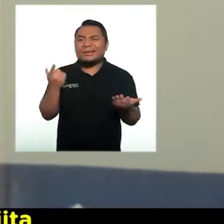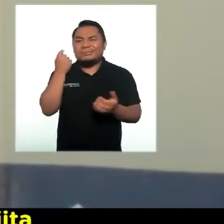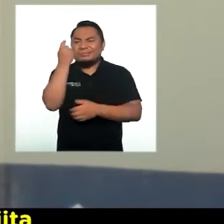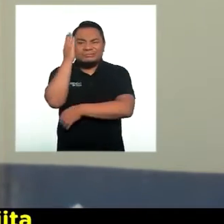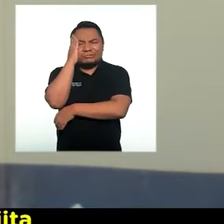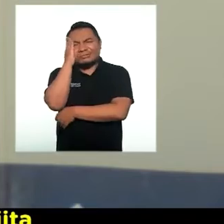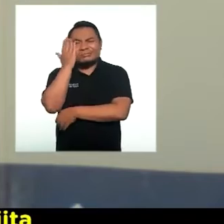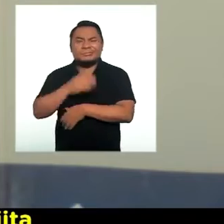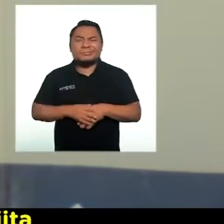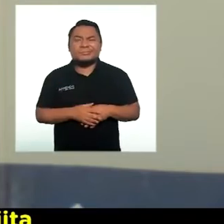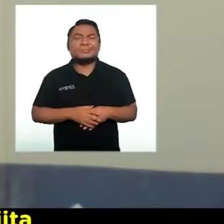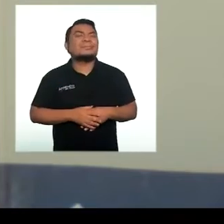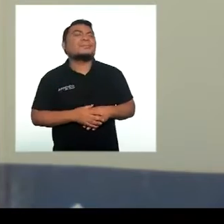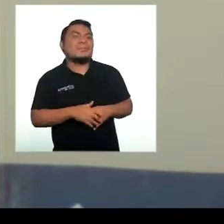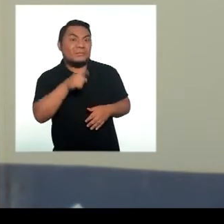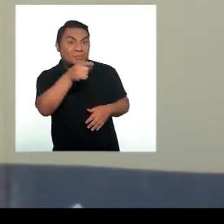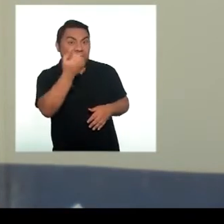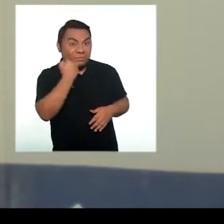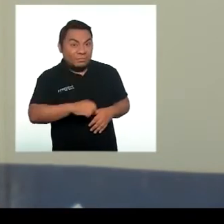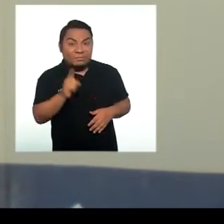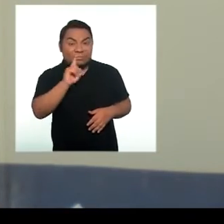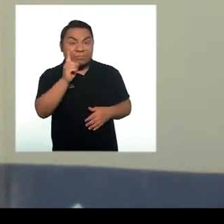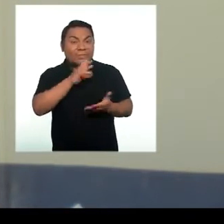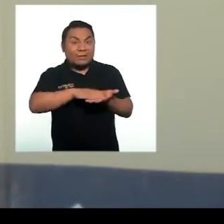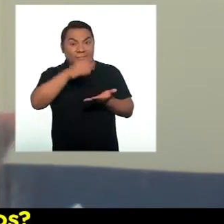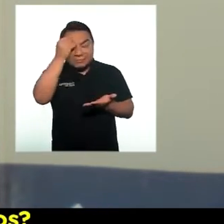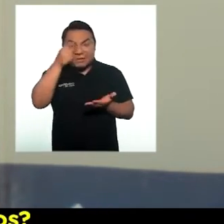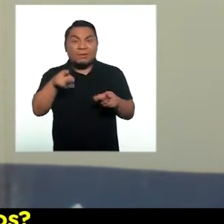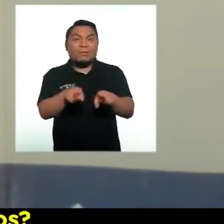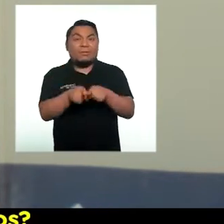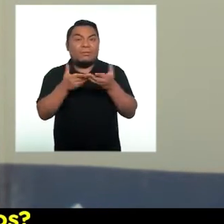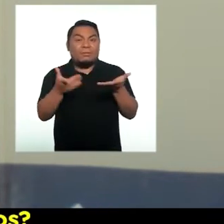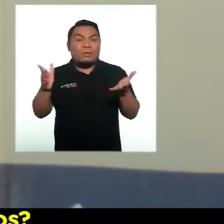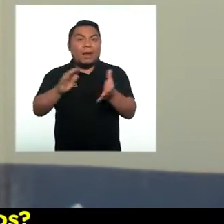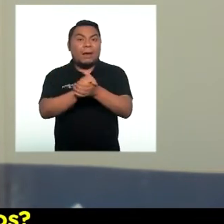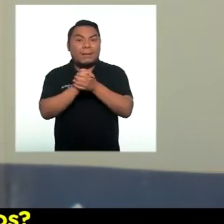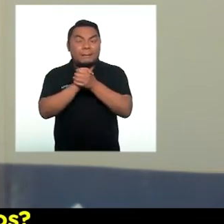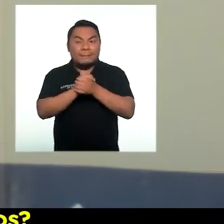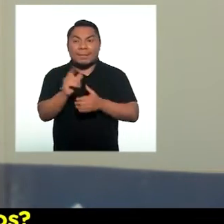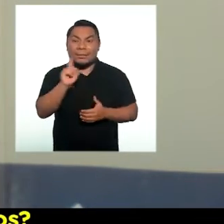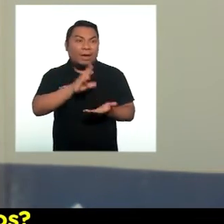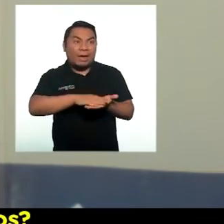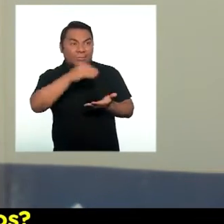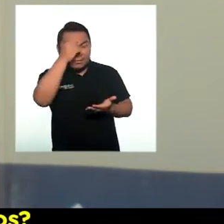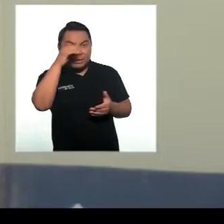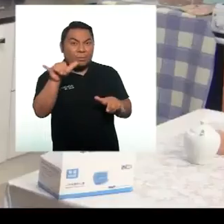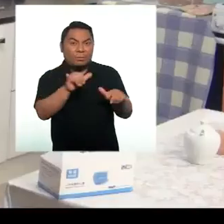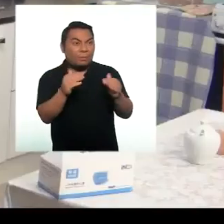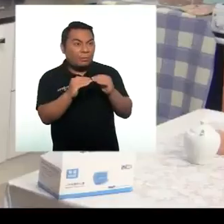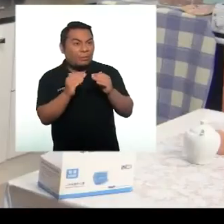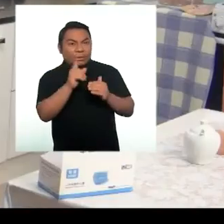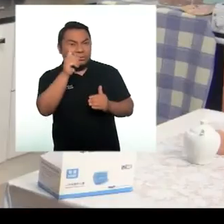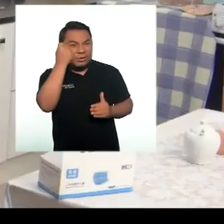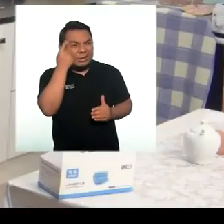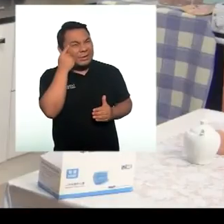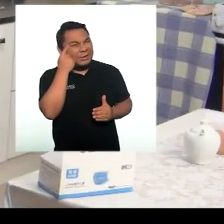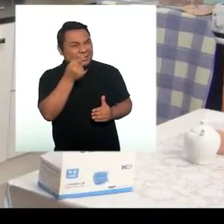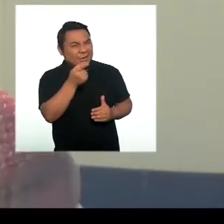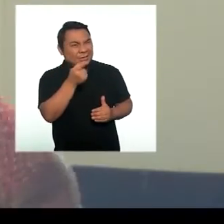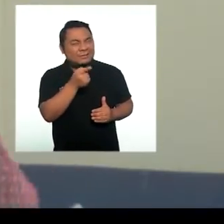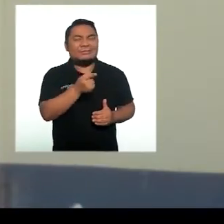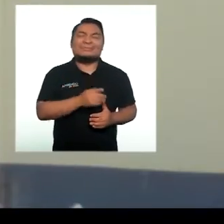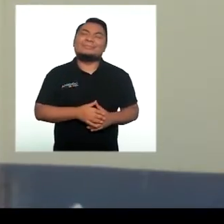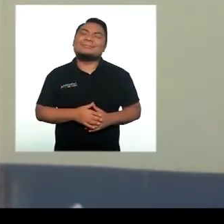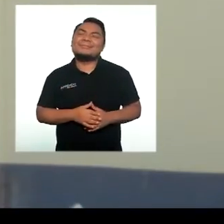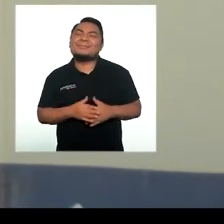sé. Pedrito, ¿de verdad crees que tu hijita no va a aprender porque no tiene los mismos materiales que sus amiguitos? Pues sí, ¿no?